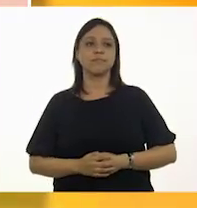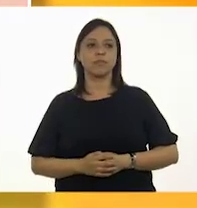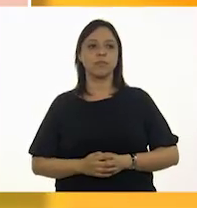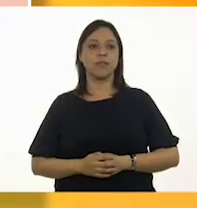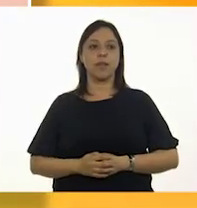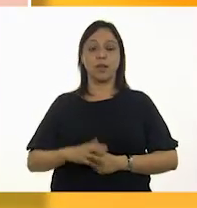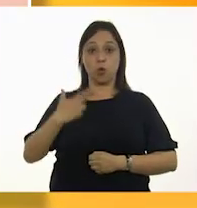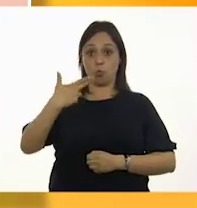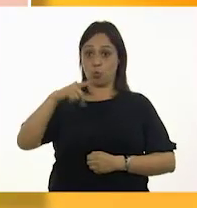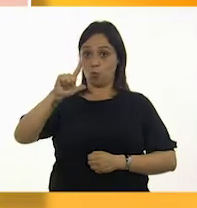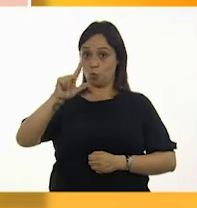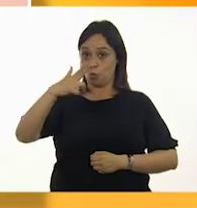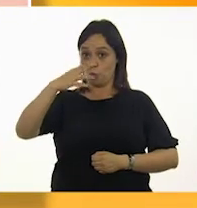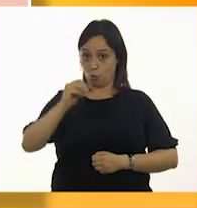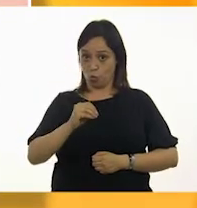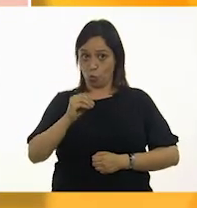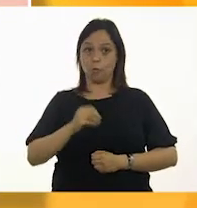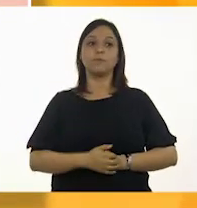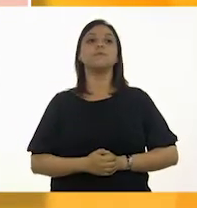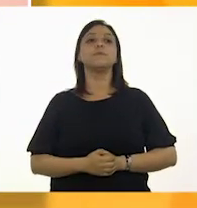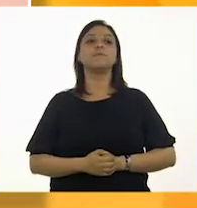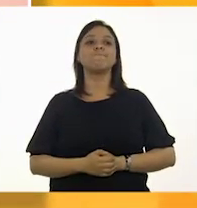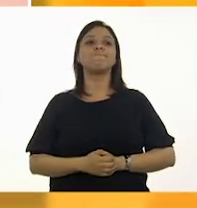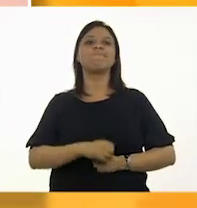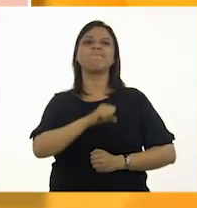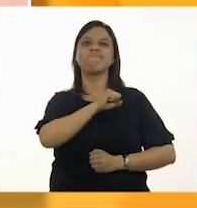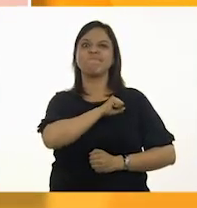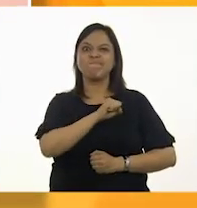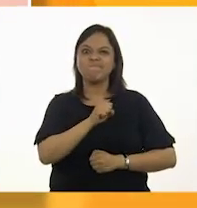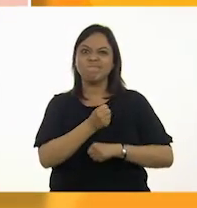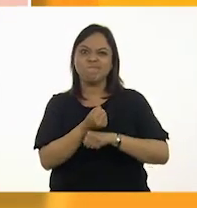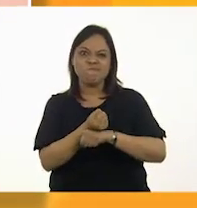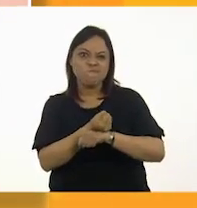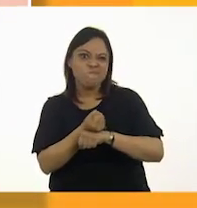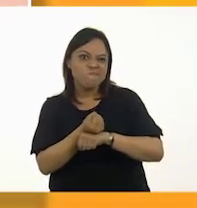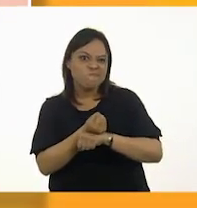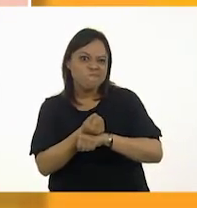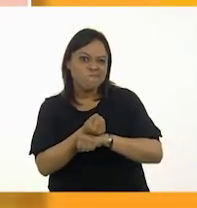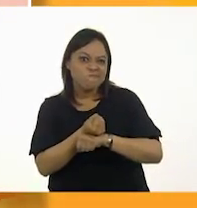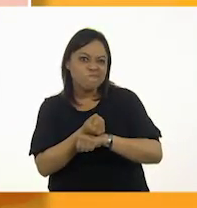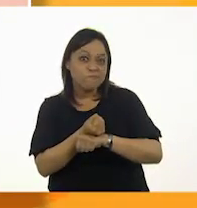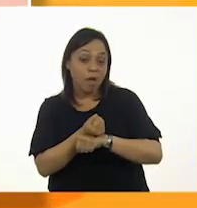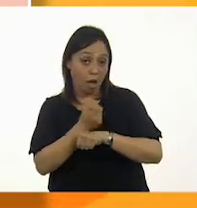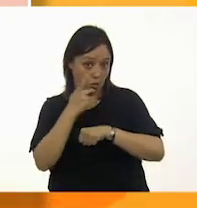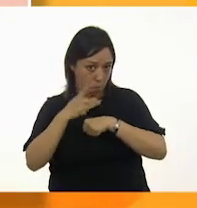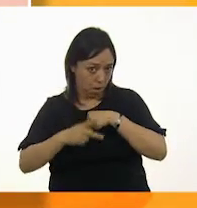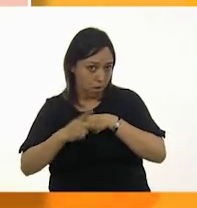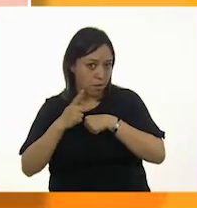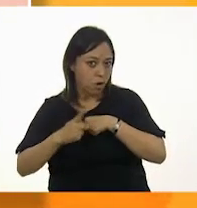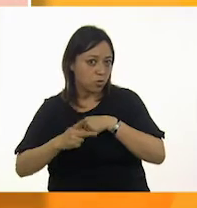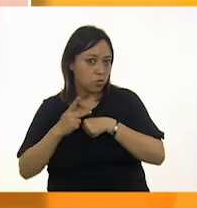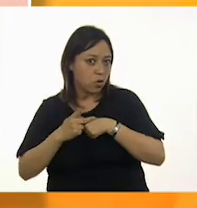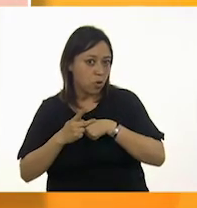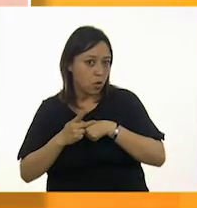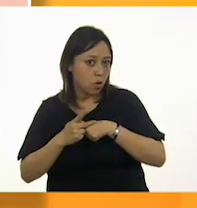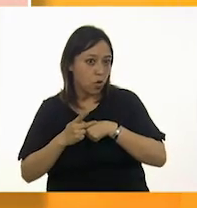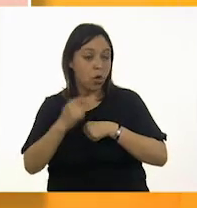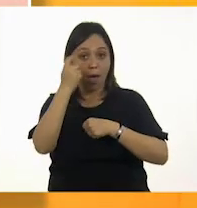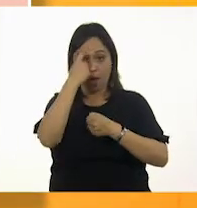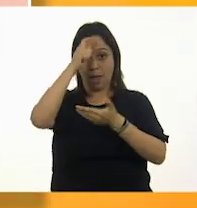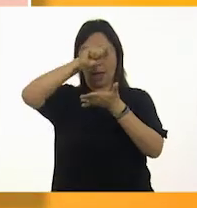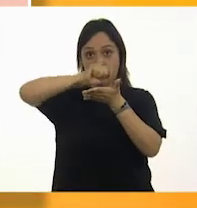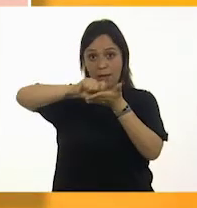Hubo malo, sanguinario y muy peligroso, texto e